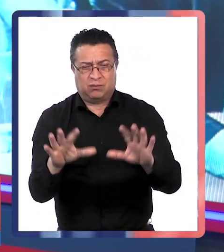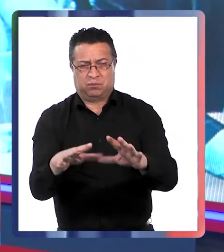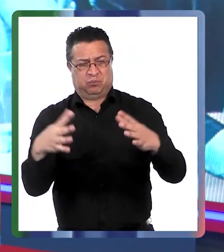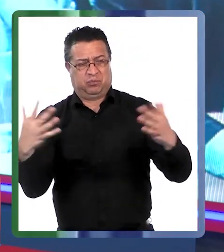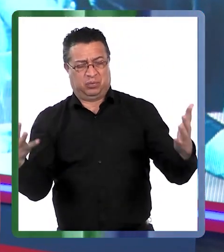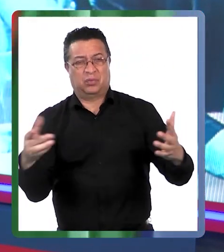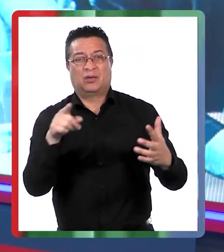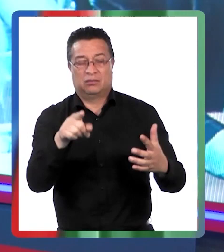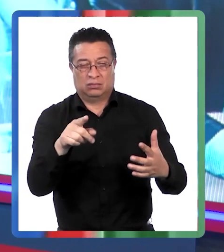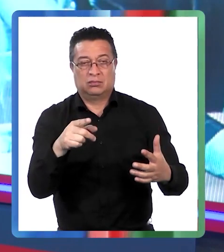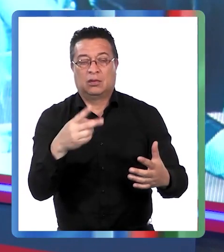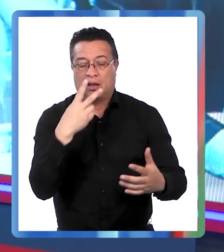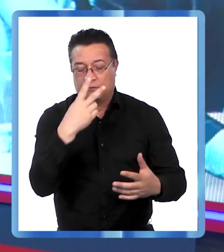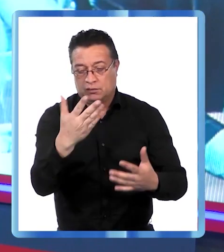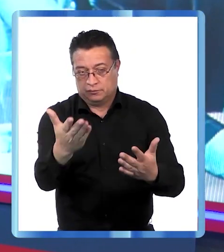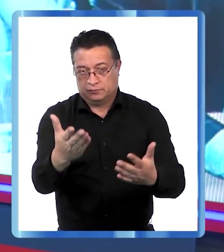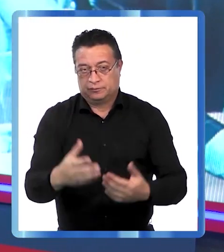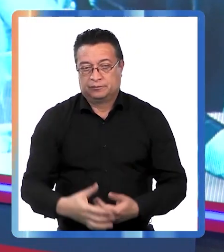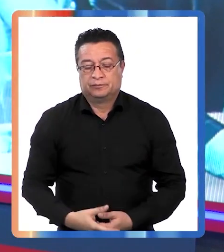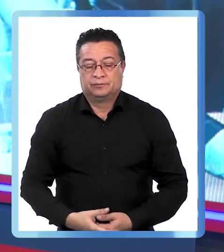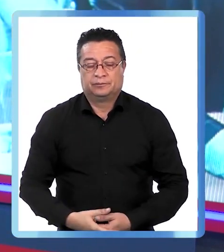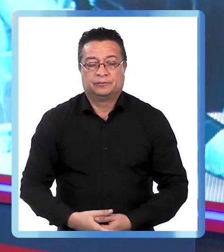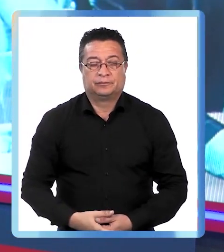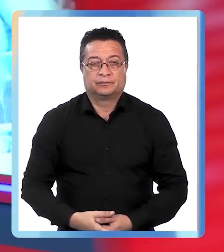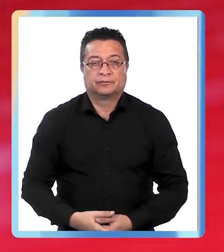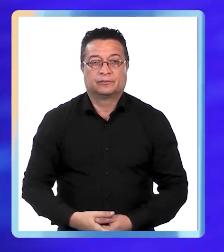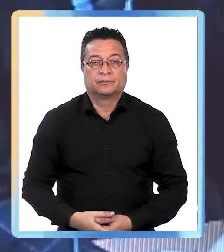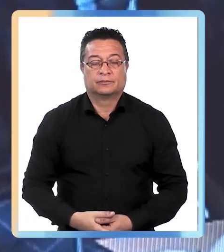este insólito mecanismo son de ITV Patagonia